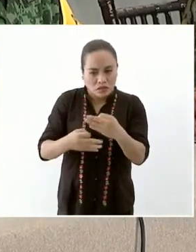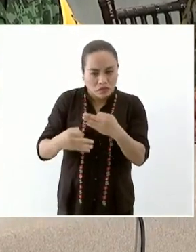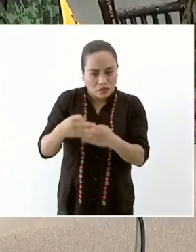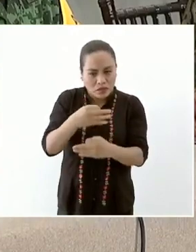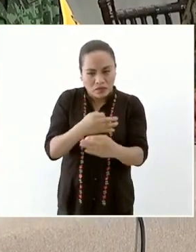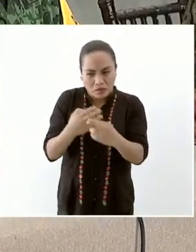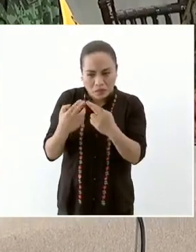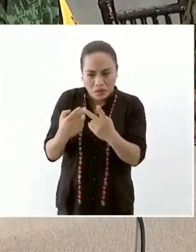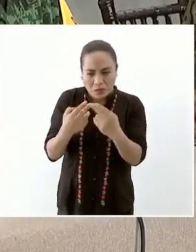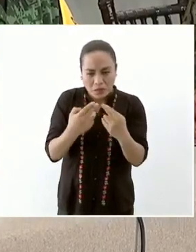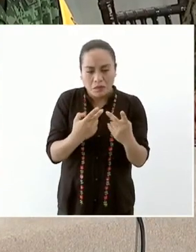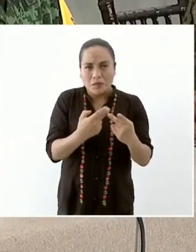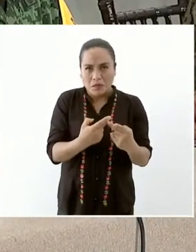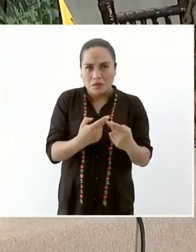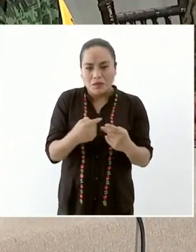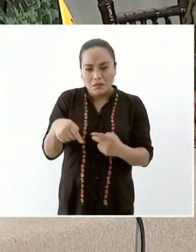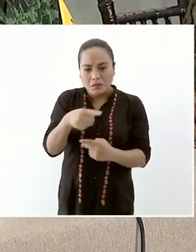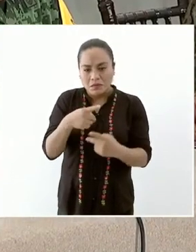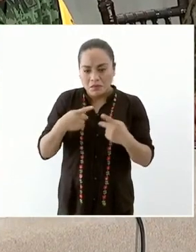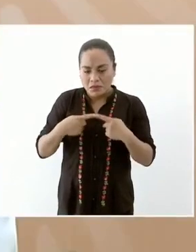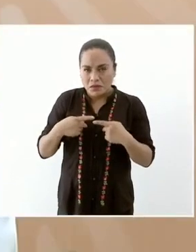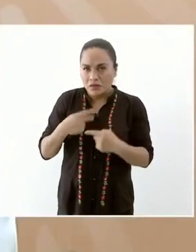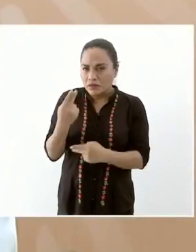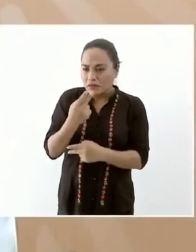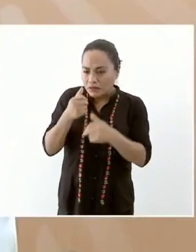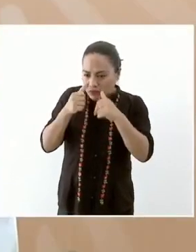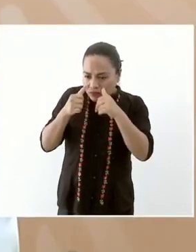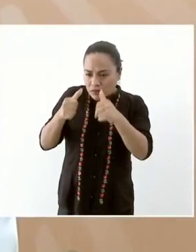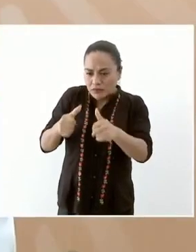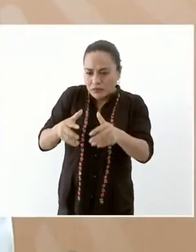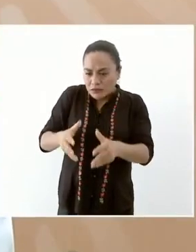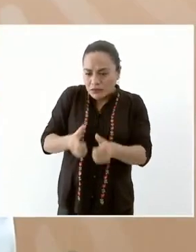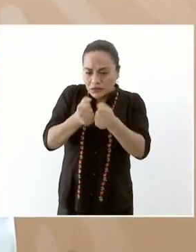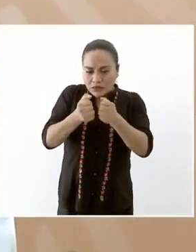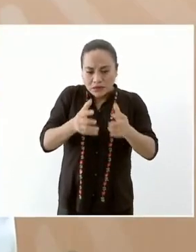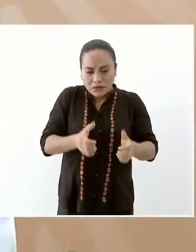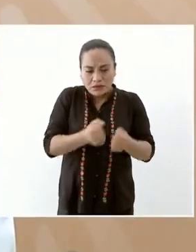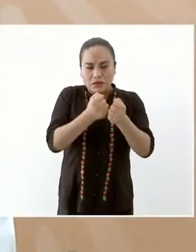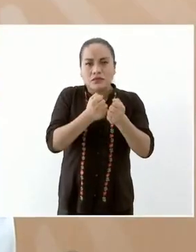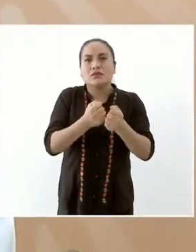salvar vidas lo que